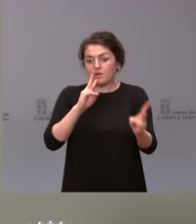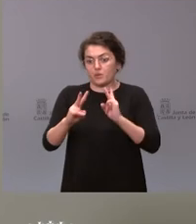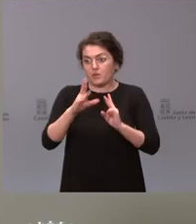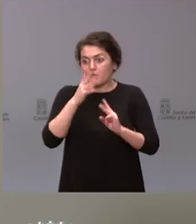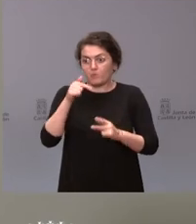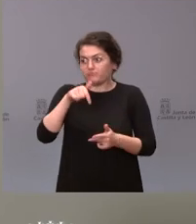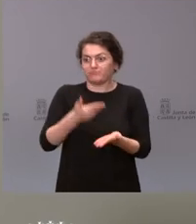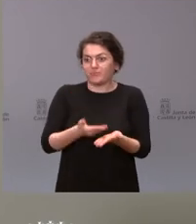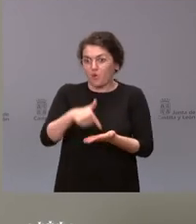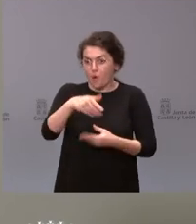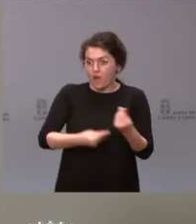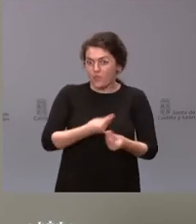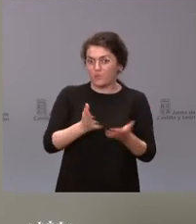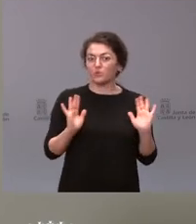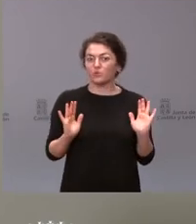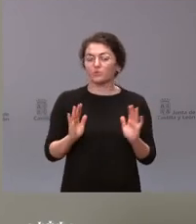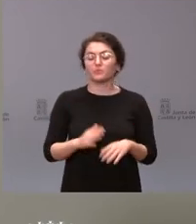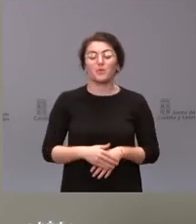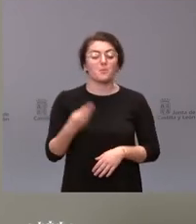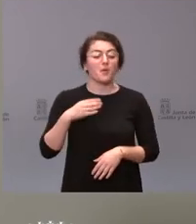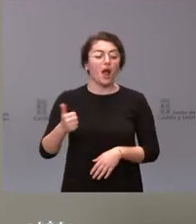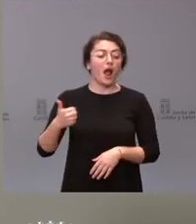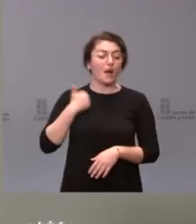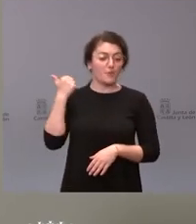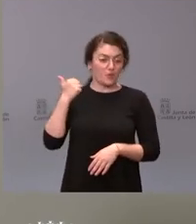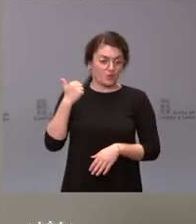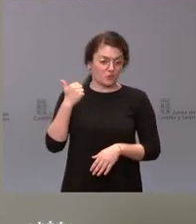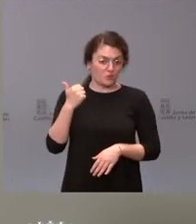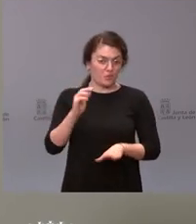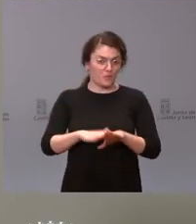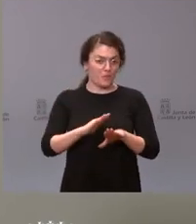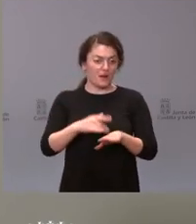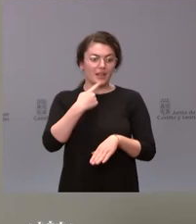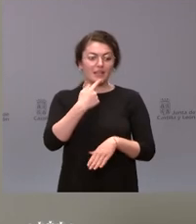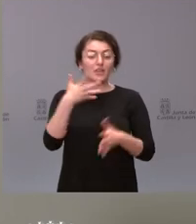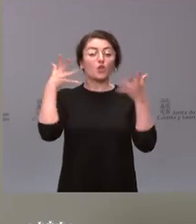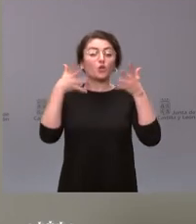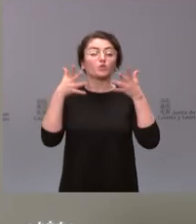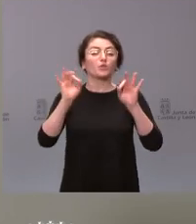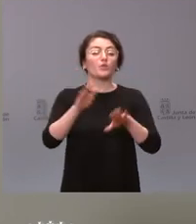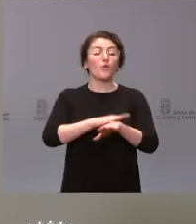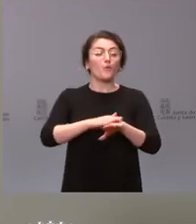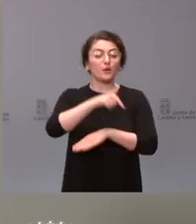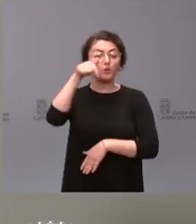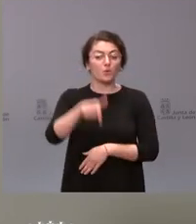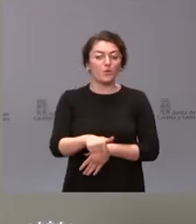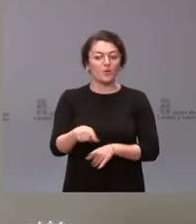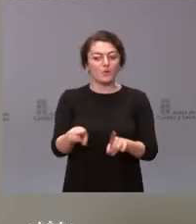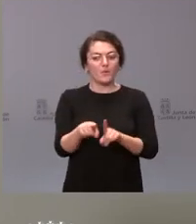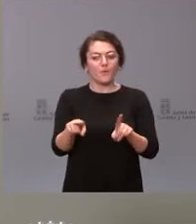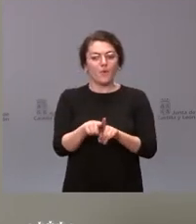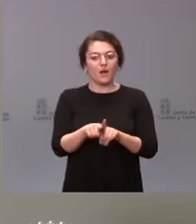en cierto modo no lo había hecho antes pero aprovecho su intervención para señalarlo que el Consejo de Gobierno de hoy también es un reflejo